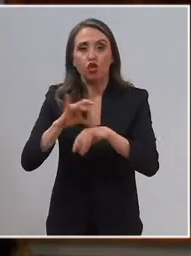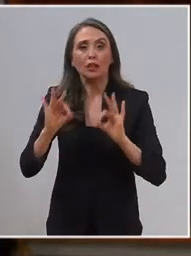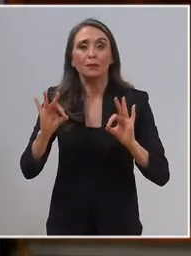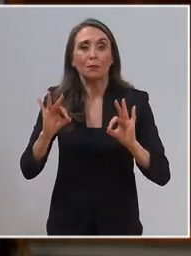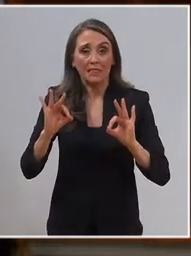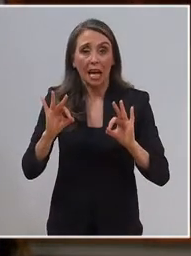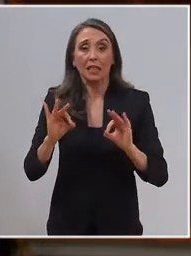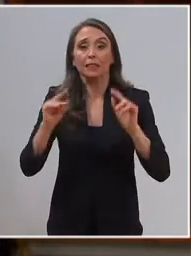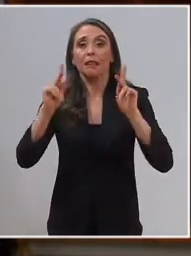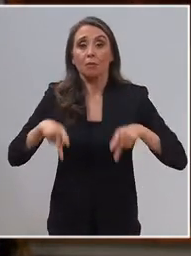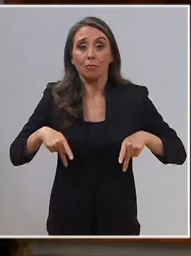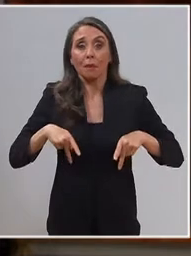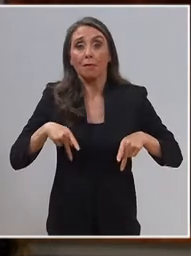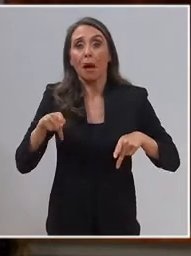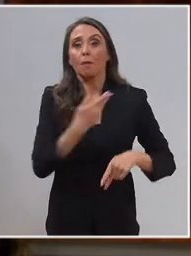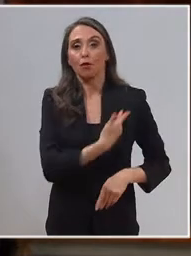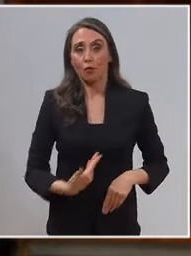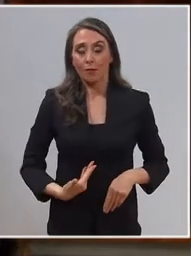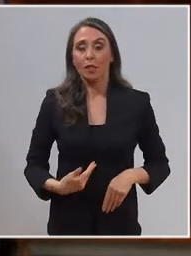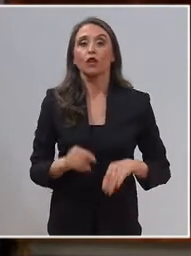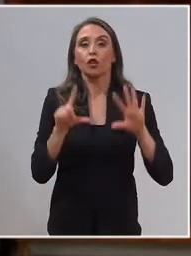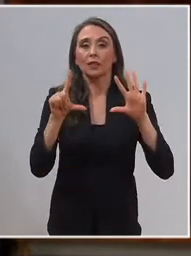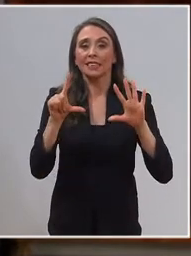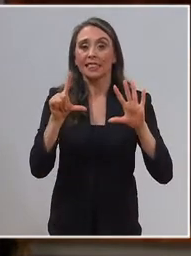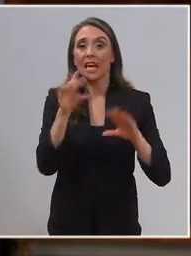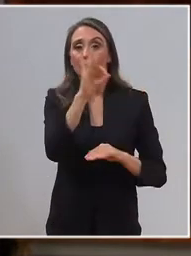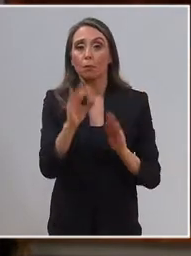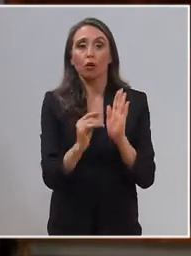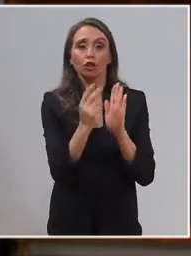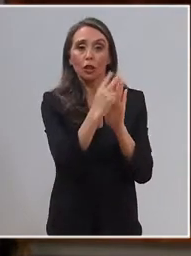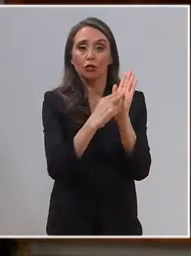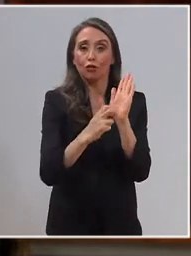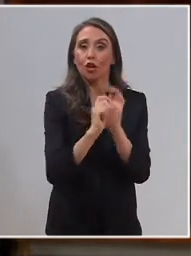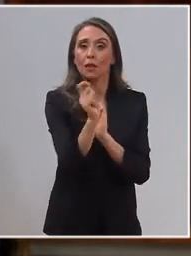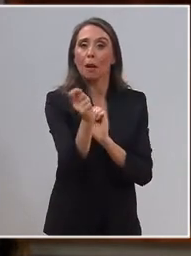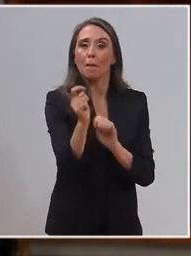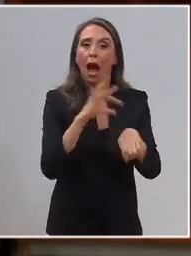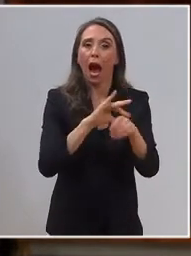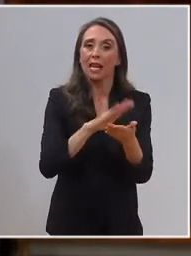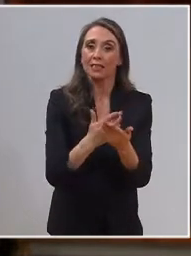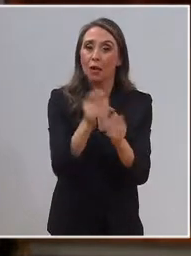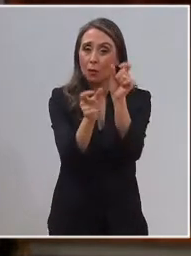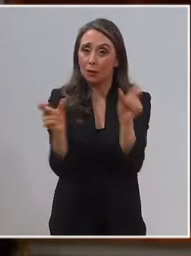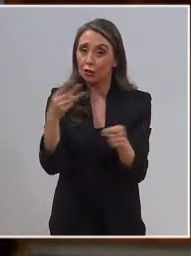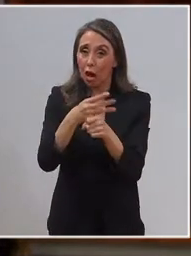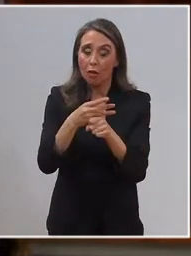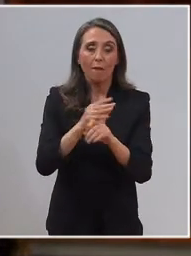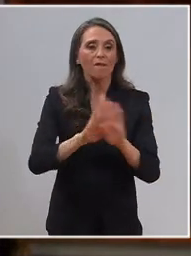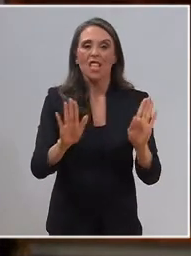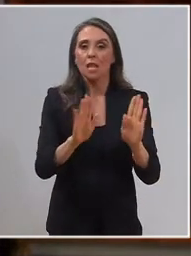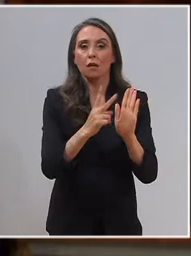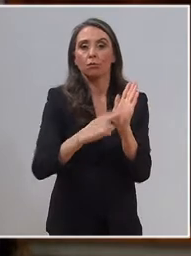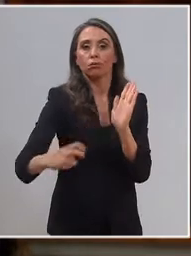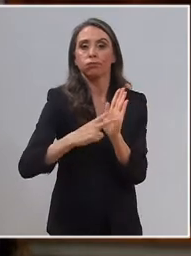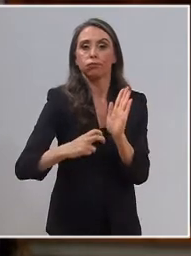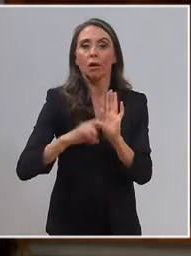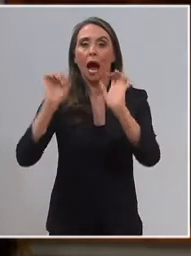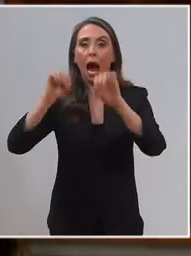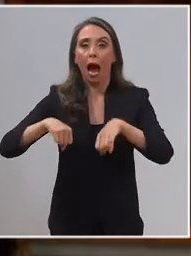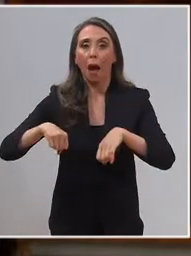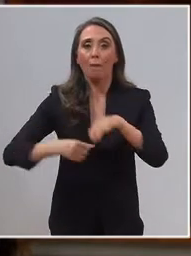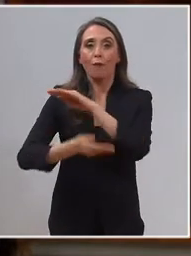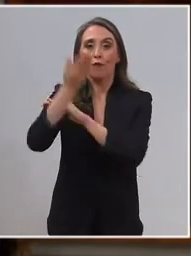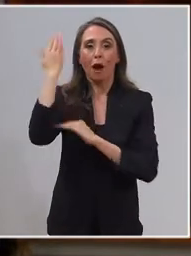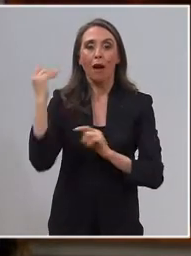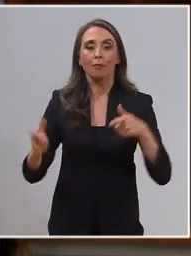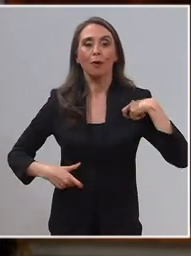va a permitir financiar la eliminación del 7% de cotización de salud para nuestros adultos mayores que aprobamos durante nuestro